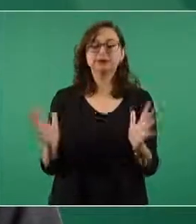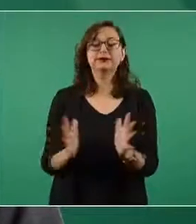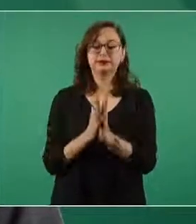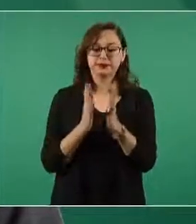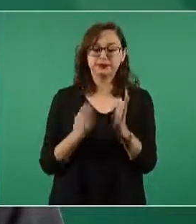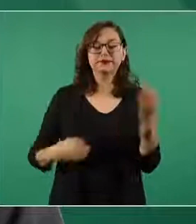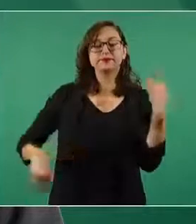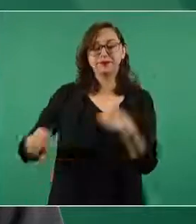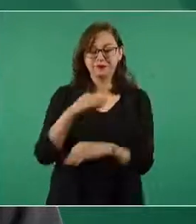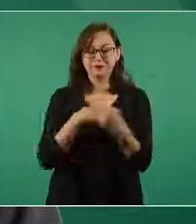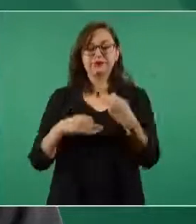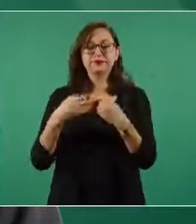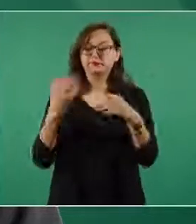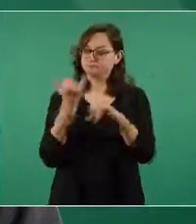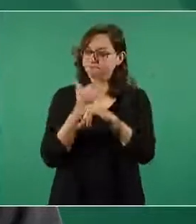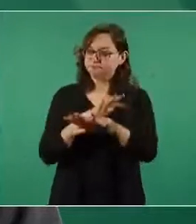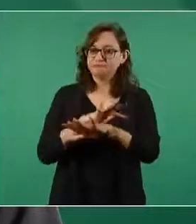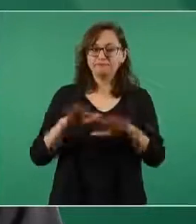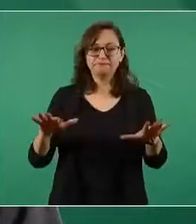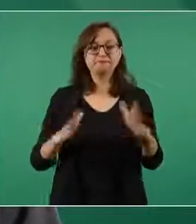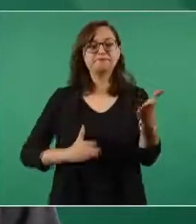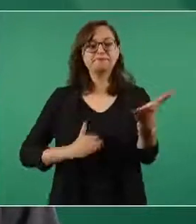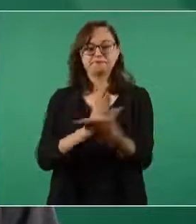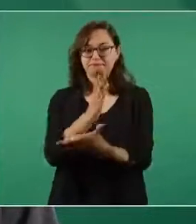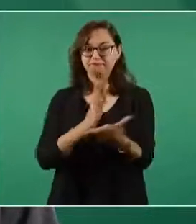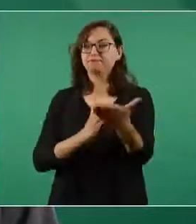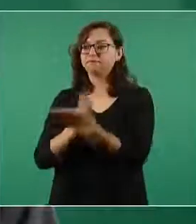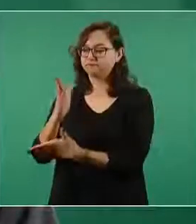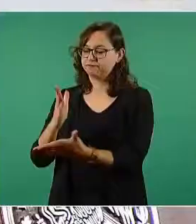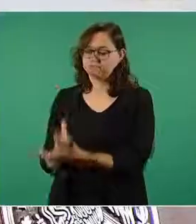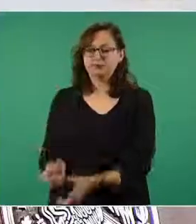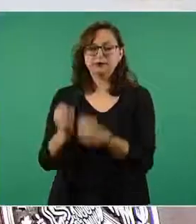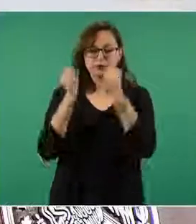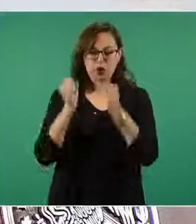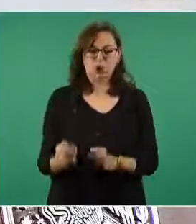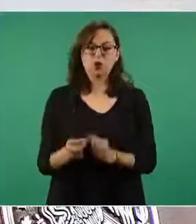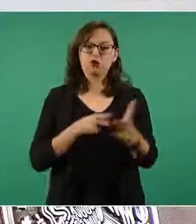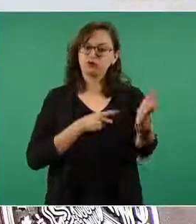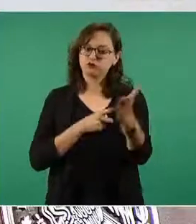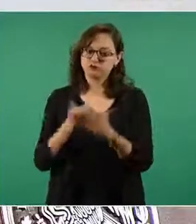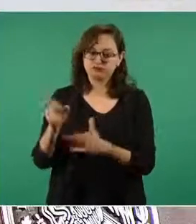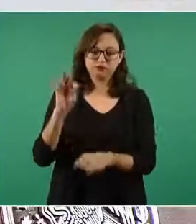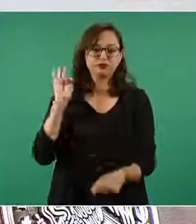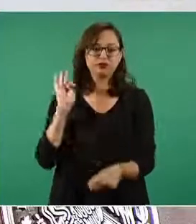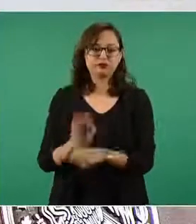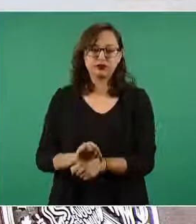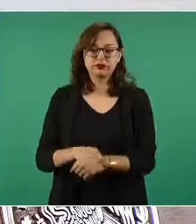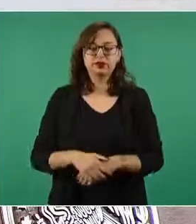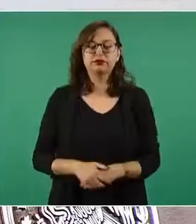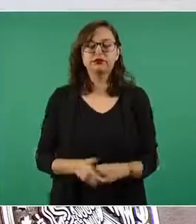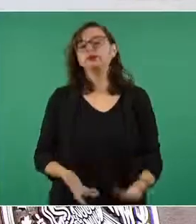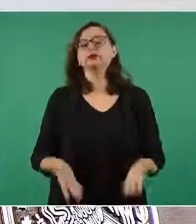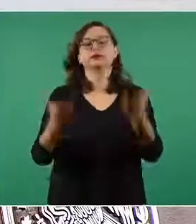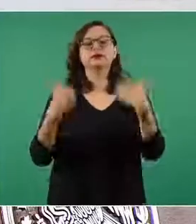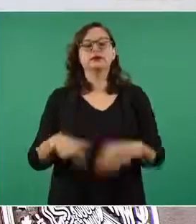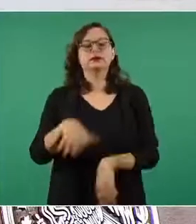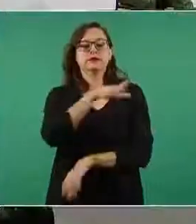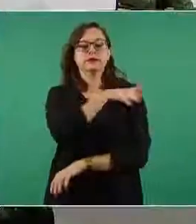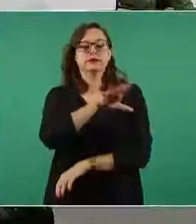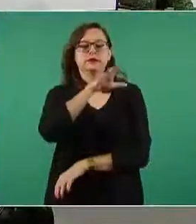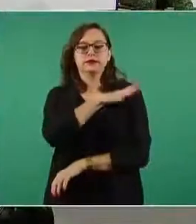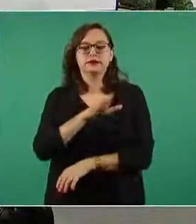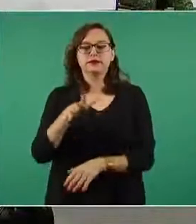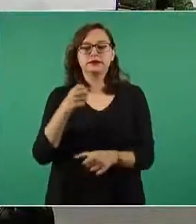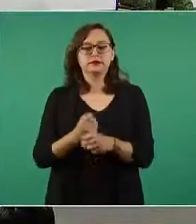todos nos informamos, se garantiza el derecho a la información. Entonces, vamos a pedirle al general secretario que